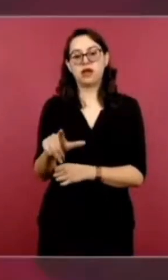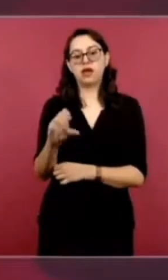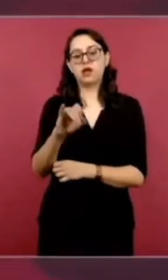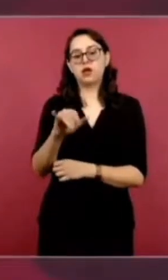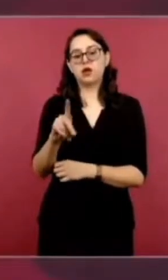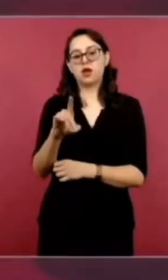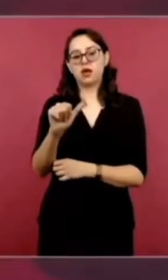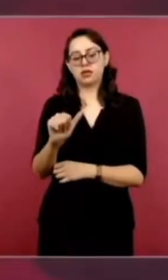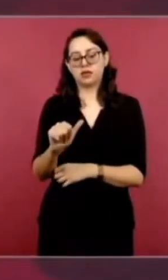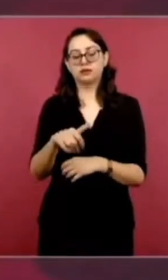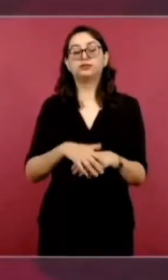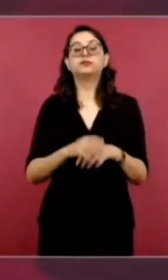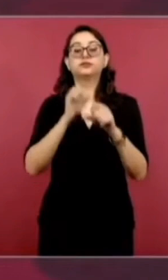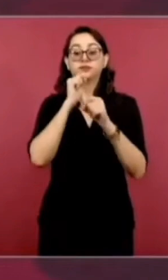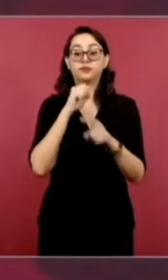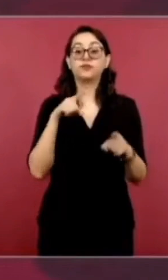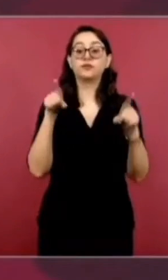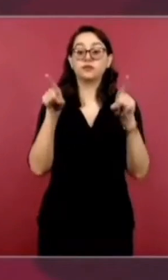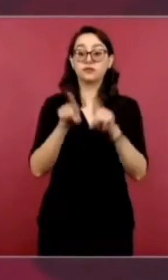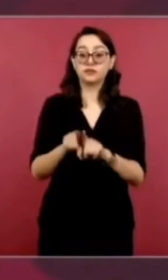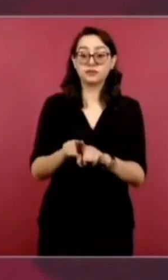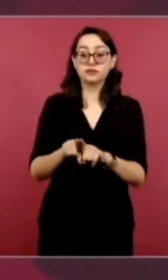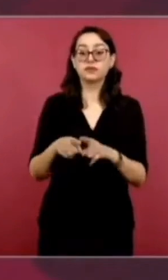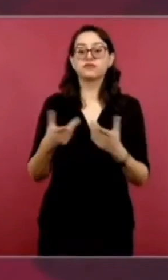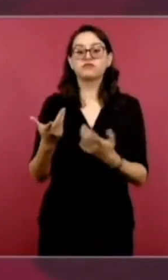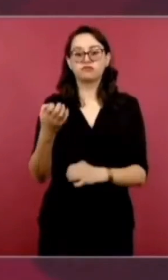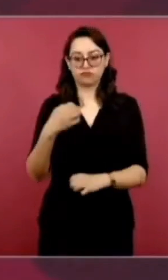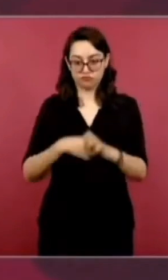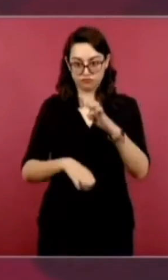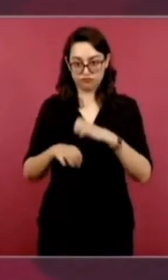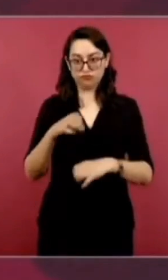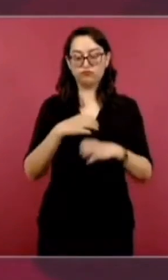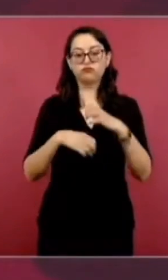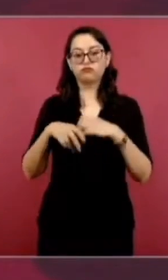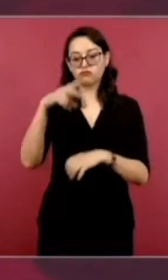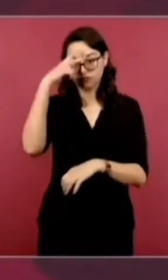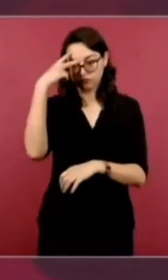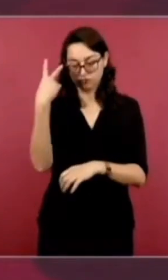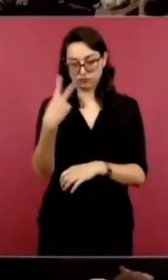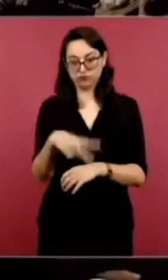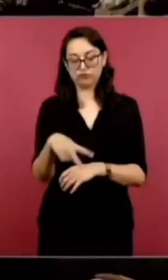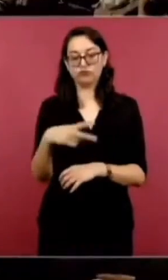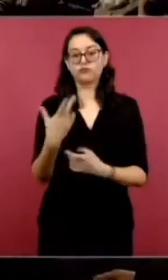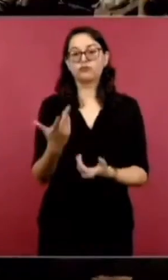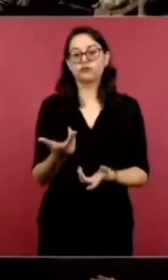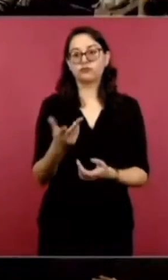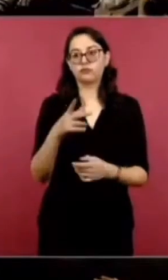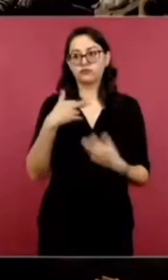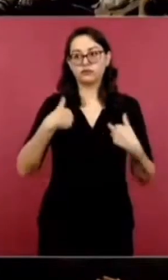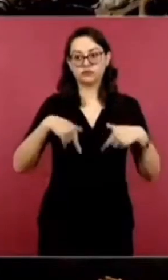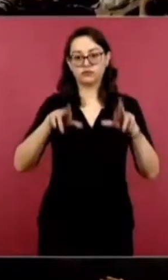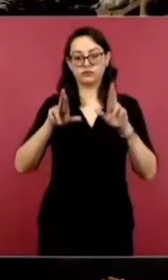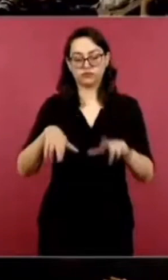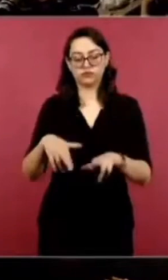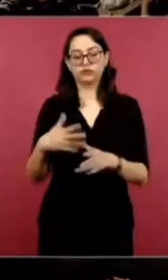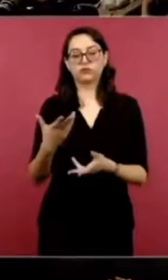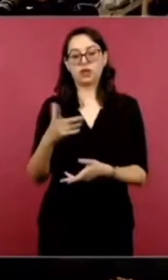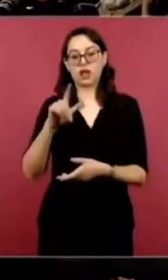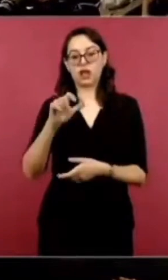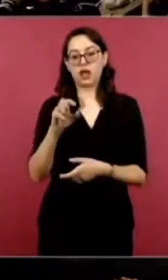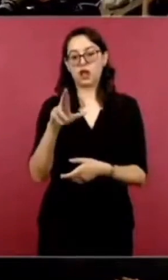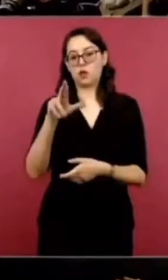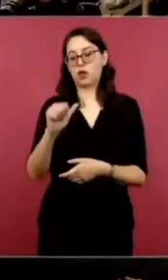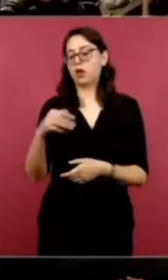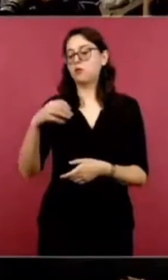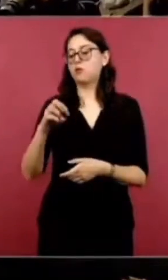Y también de la Embajada de México en Chile, Laura Moreno. Algunos puntos a destacar sobre